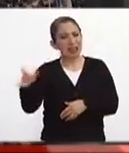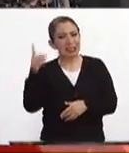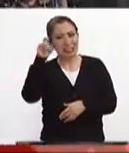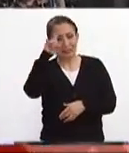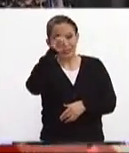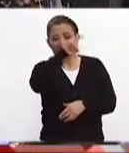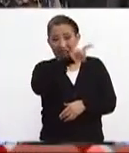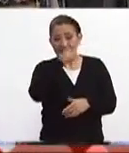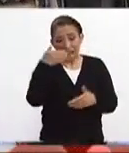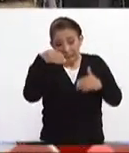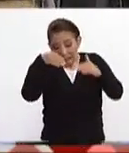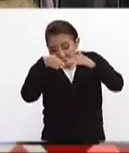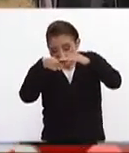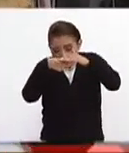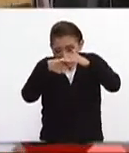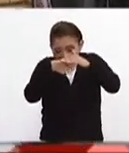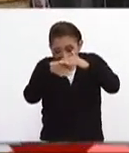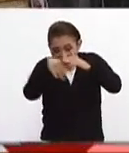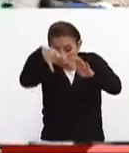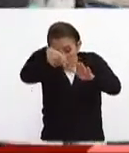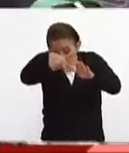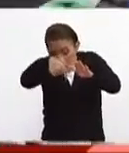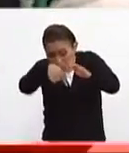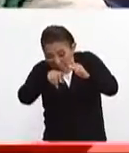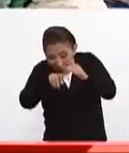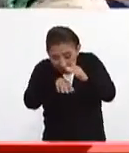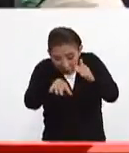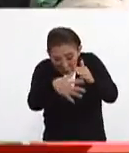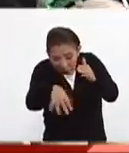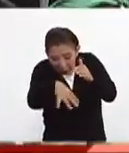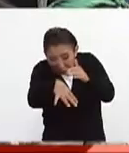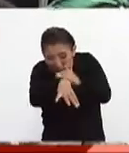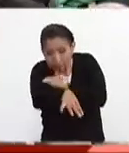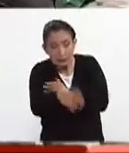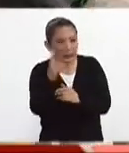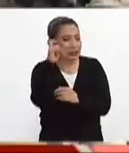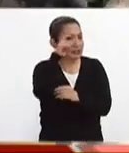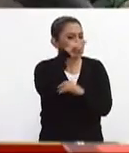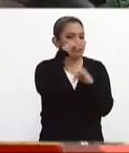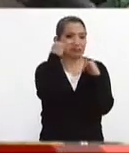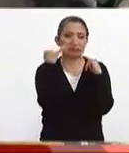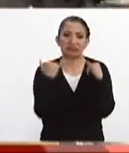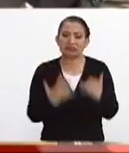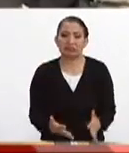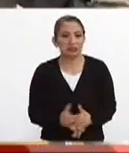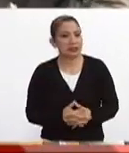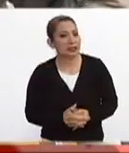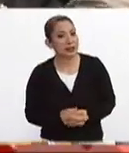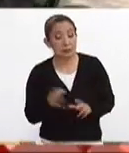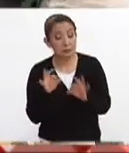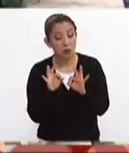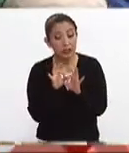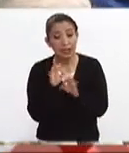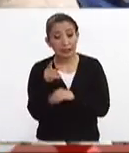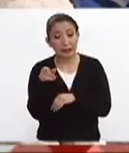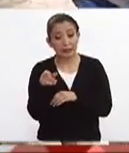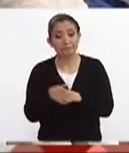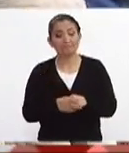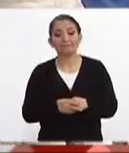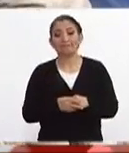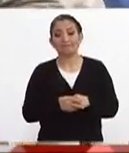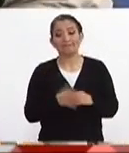complica la posibilidad de llegar a la profundidad de los escombros bueno es un momento clave para poder